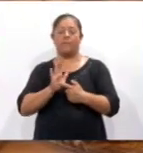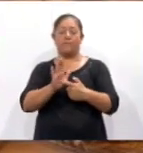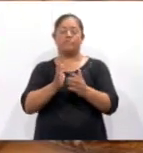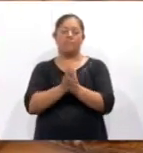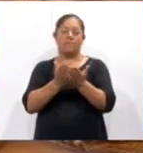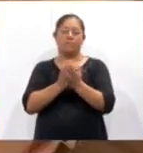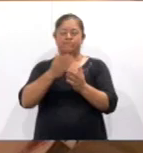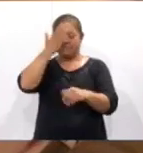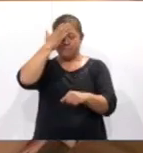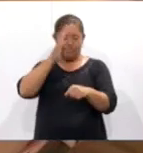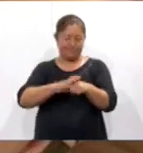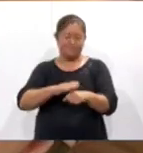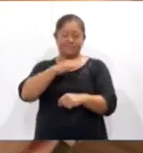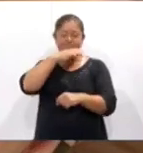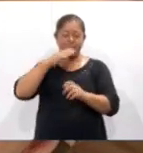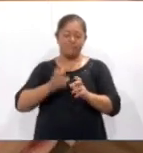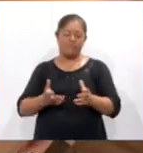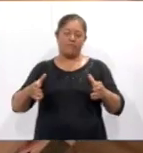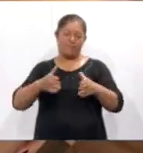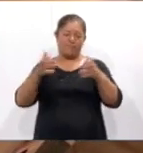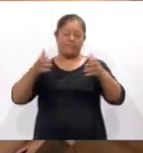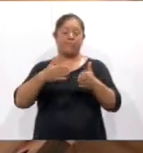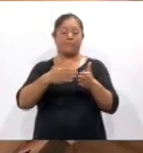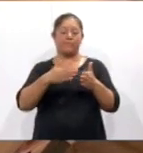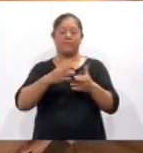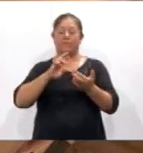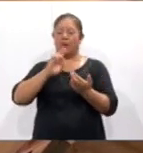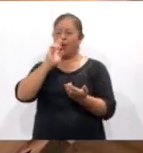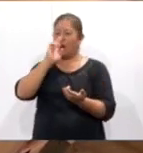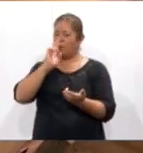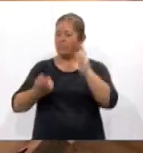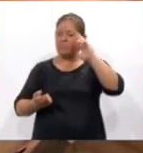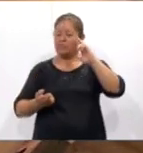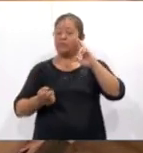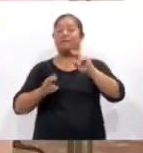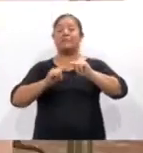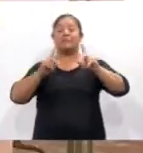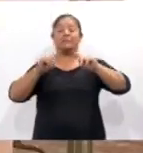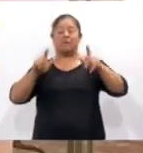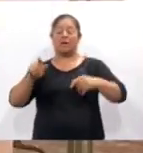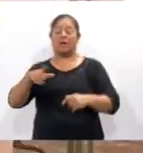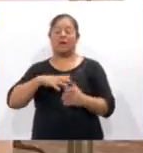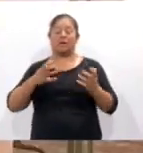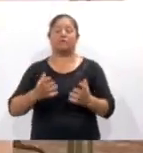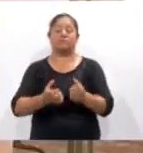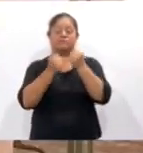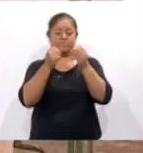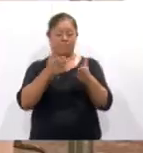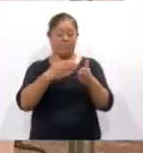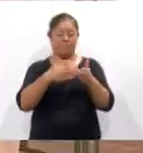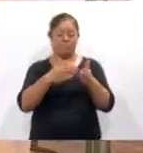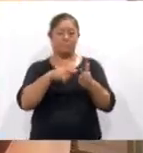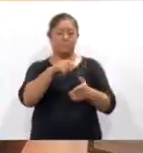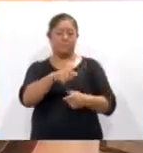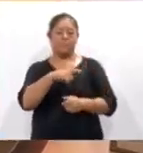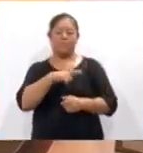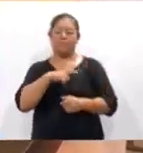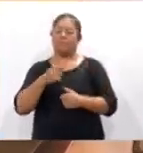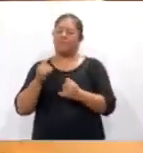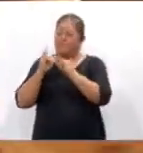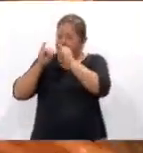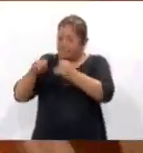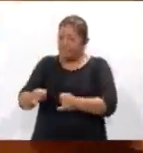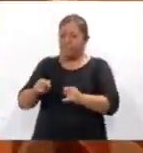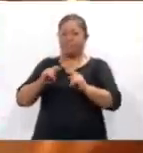Mole de Hoya, Cocina y Revolución en Tlaxcala, donde rescata recetas que forman parte de la identidad cultural tlaxcalteca